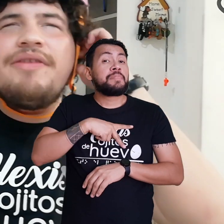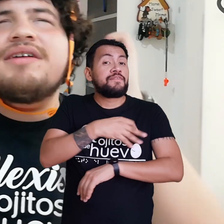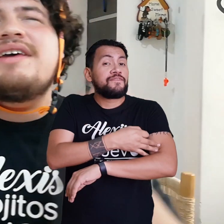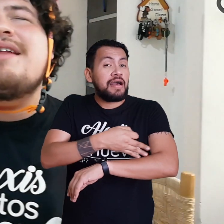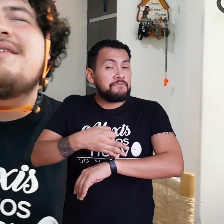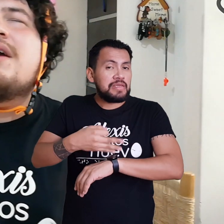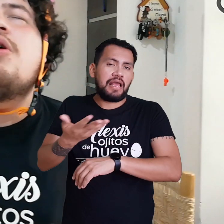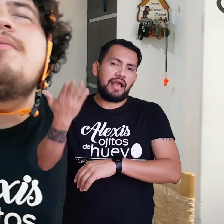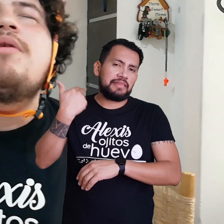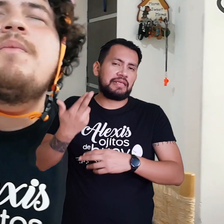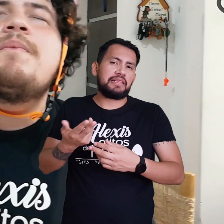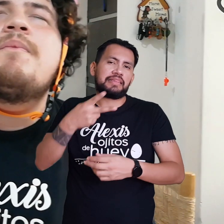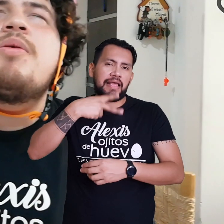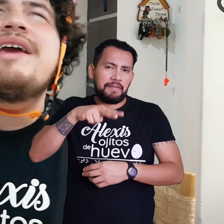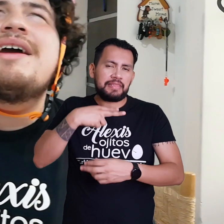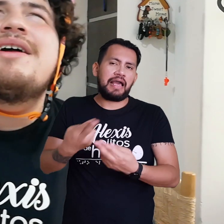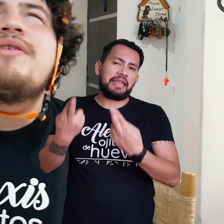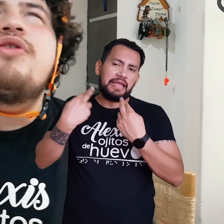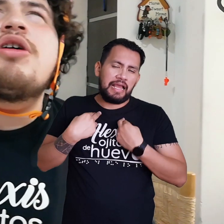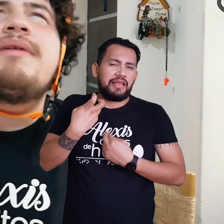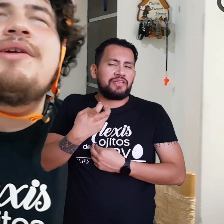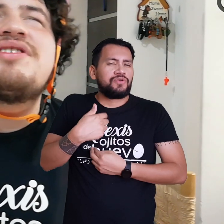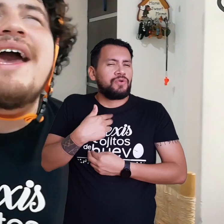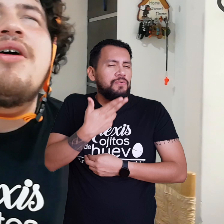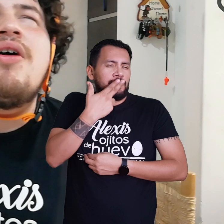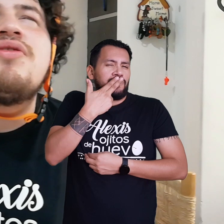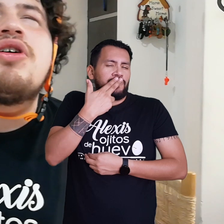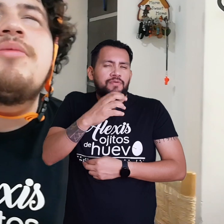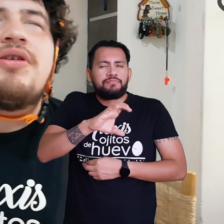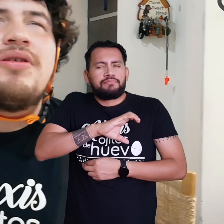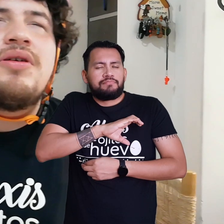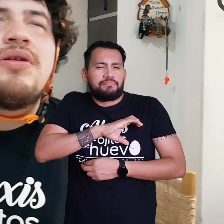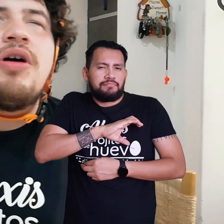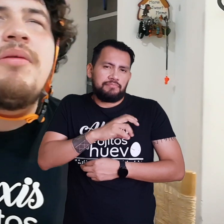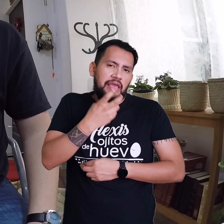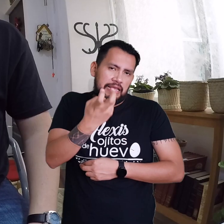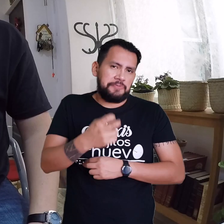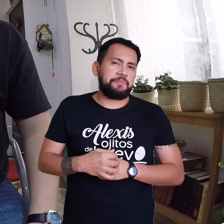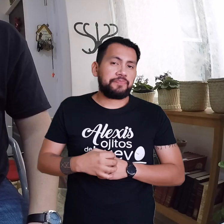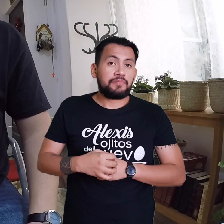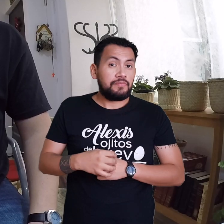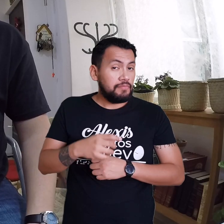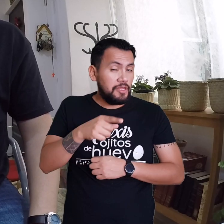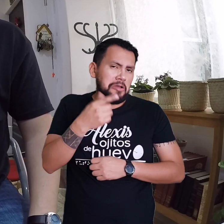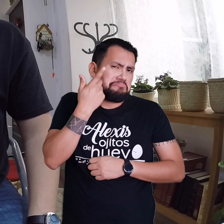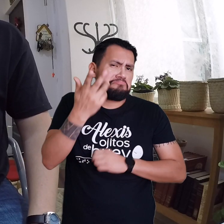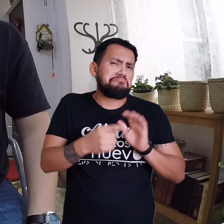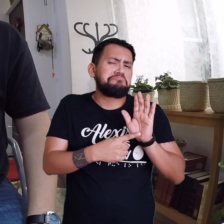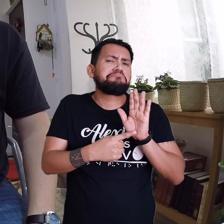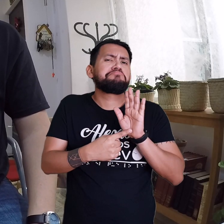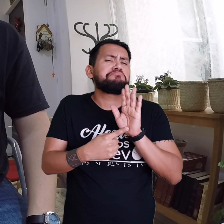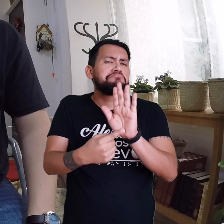Grabando a ciegas De cómo voy No cómo van los ciegos No cómo no Cómo voy yo Su servidor